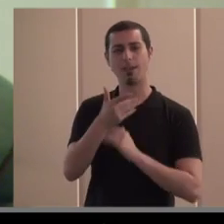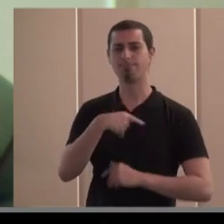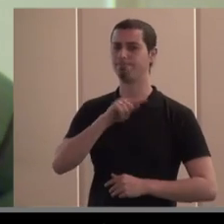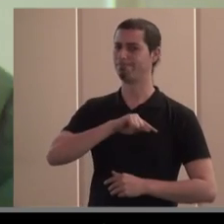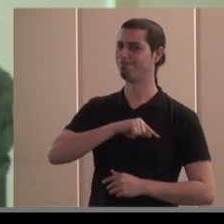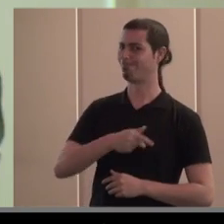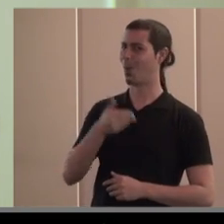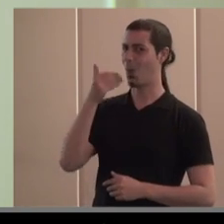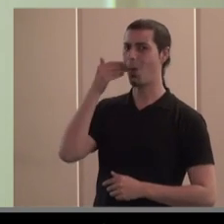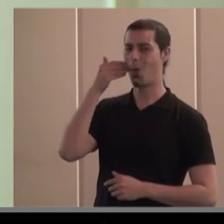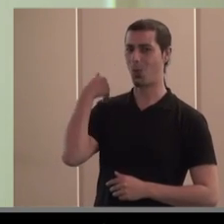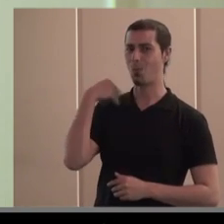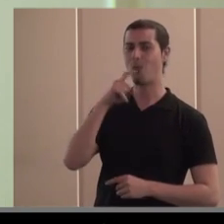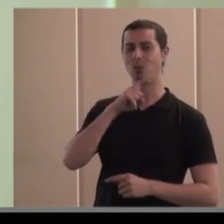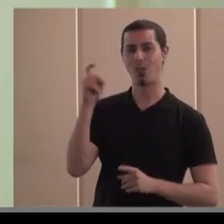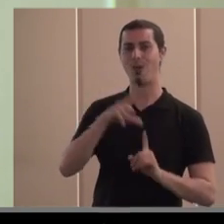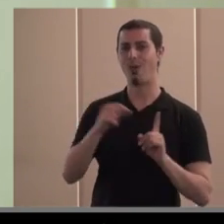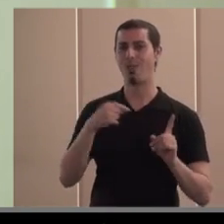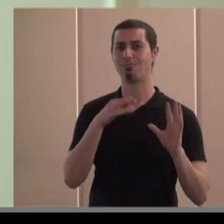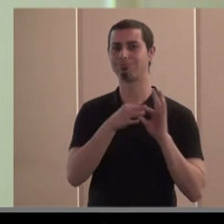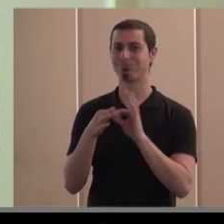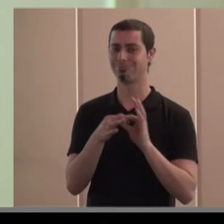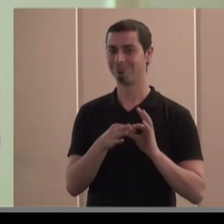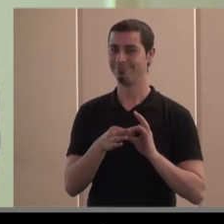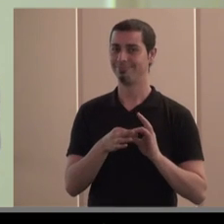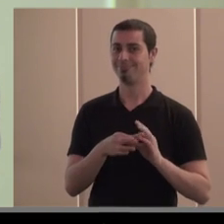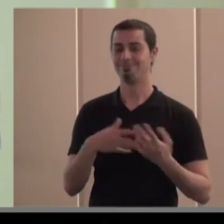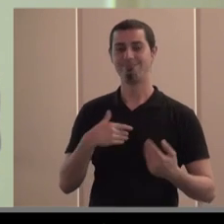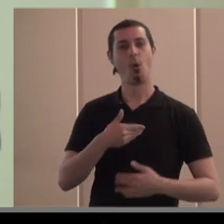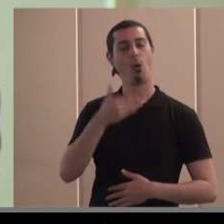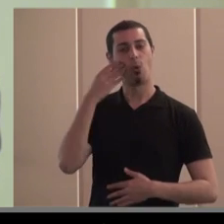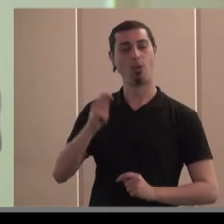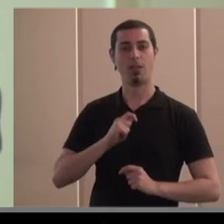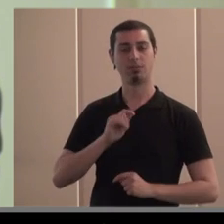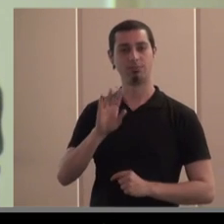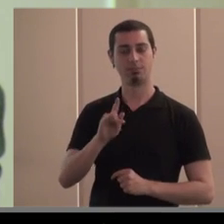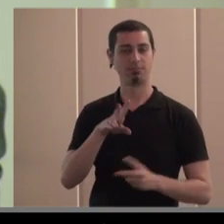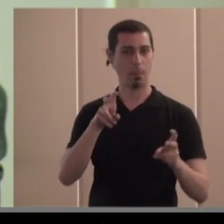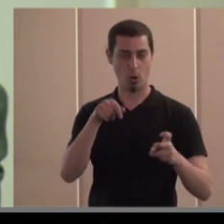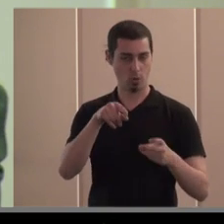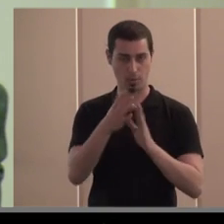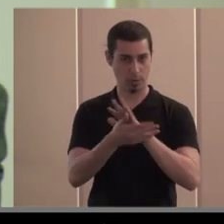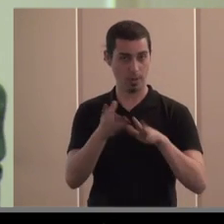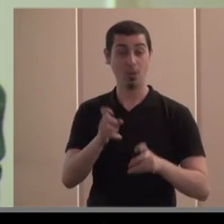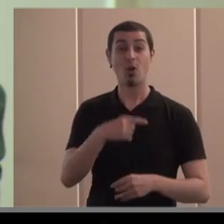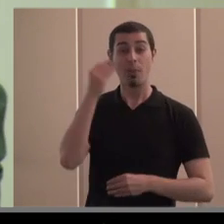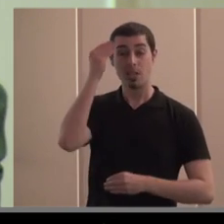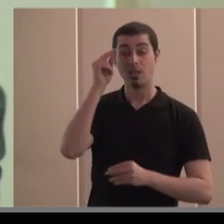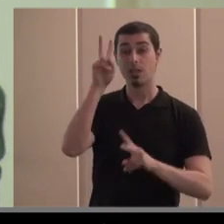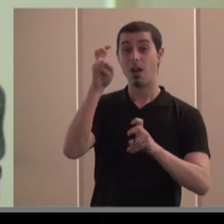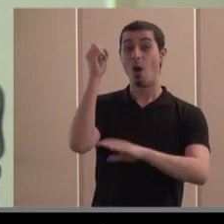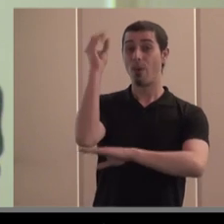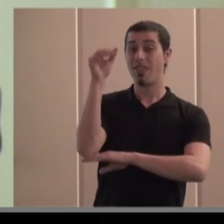orgullo y honor no lo vamos a discutir hoy que no es que no es el asunto yo creo que la ponencia